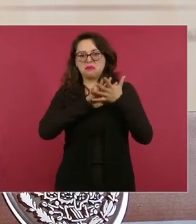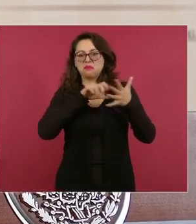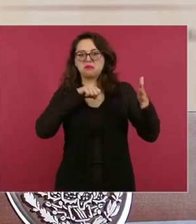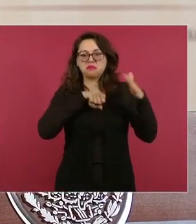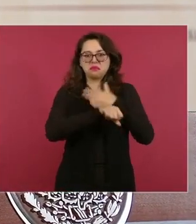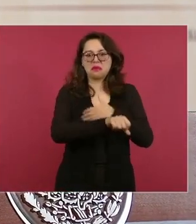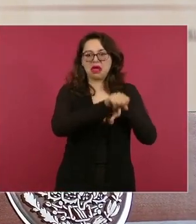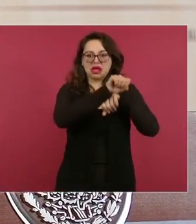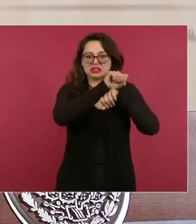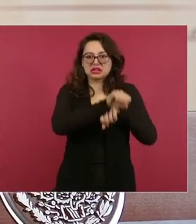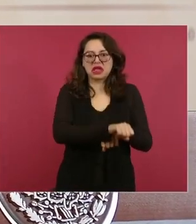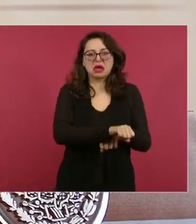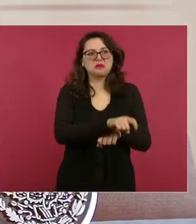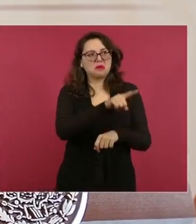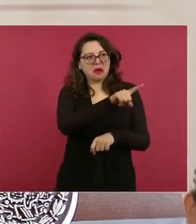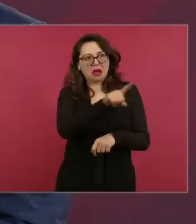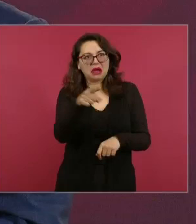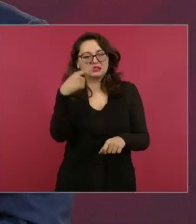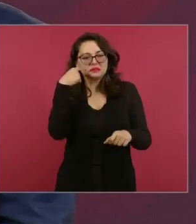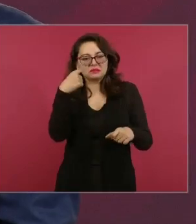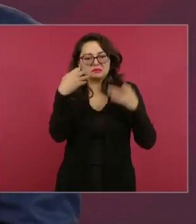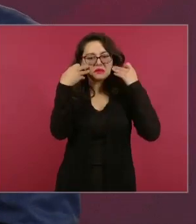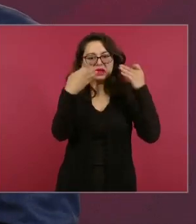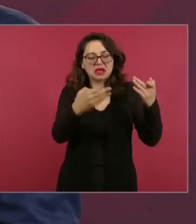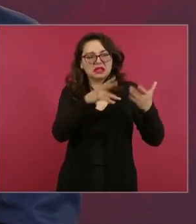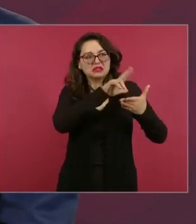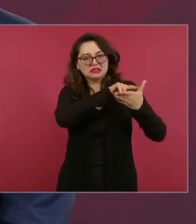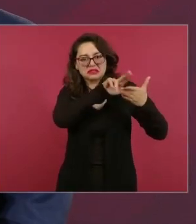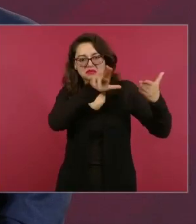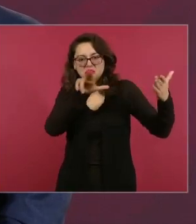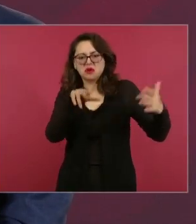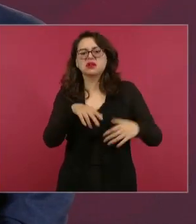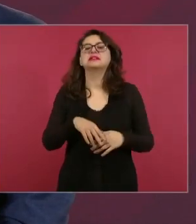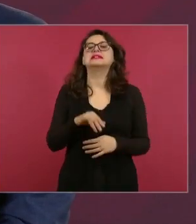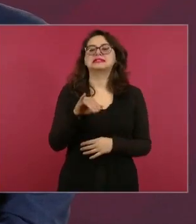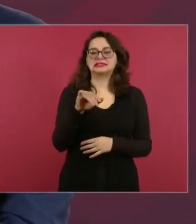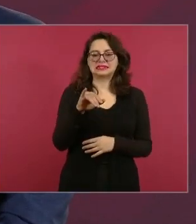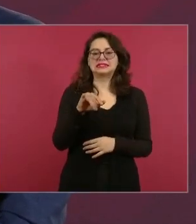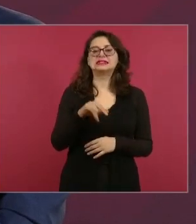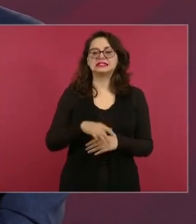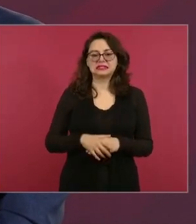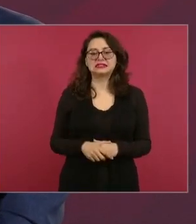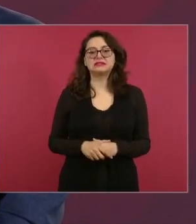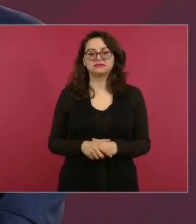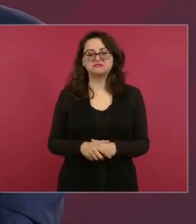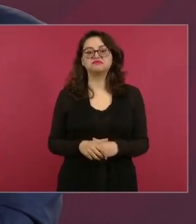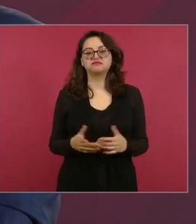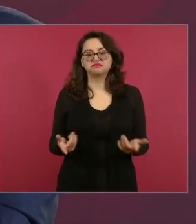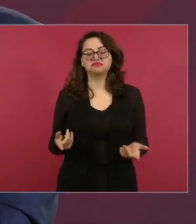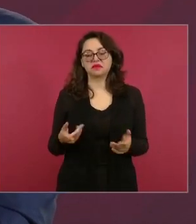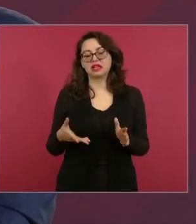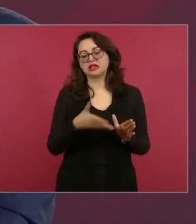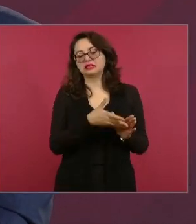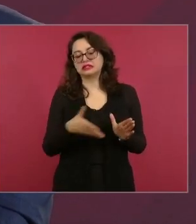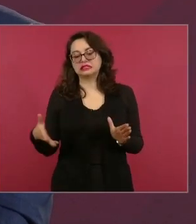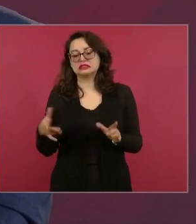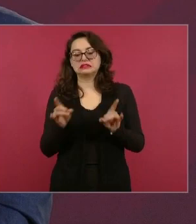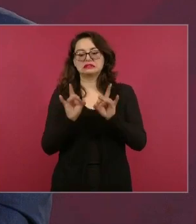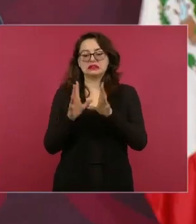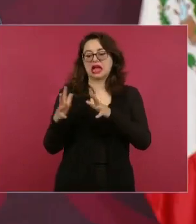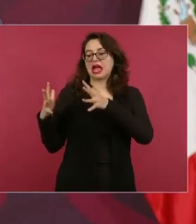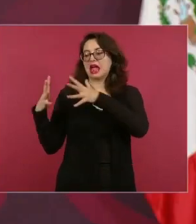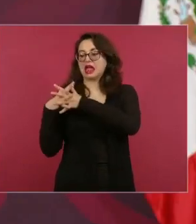los esclavos sometidos, sí, en las guerras intestinas se daba eso,